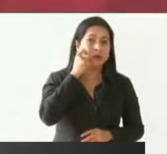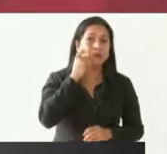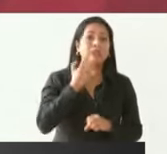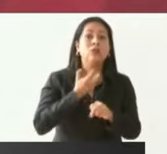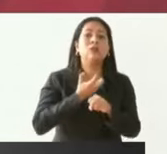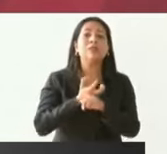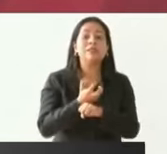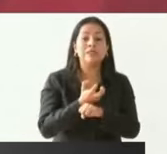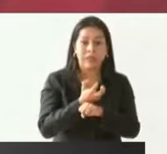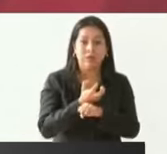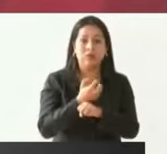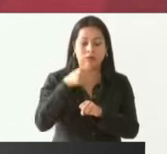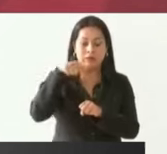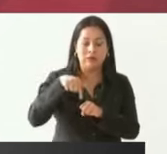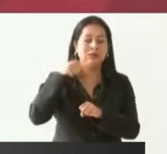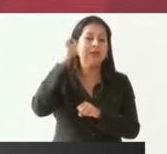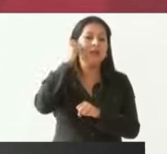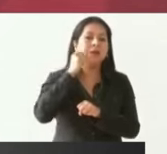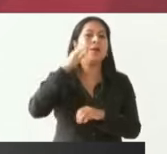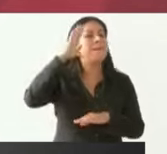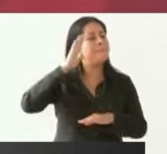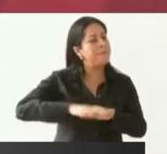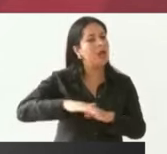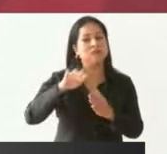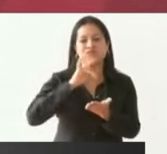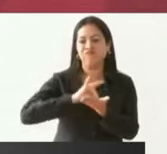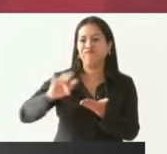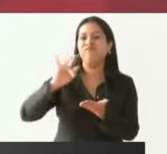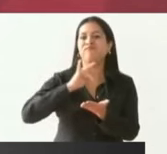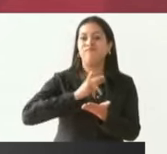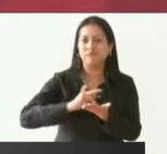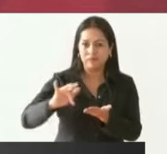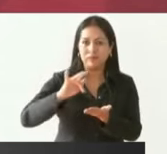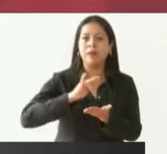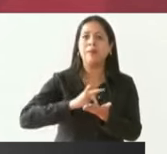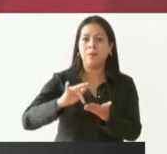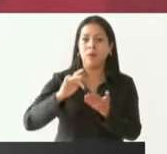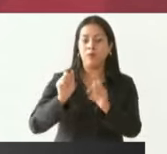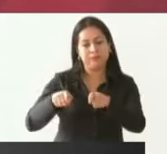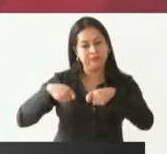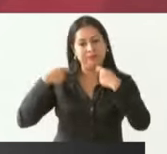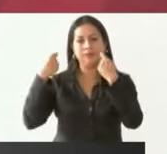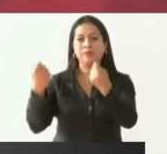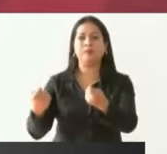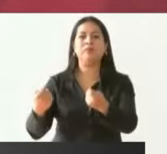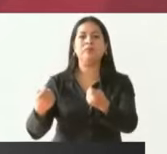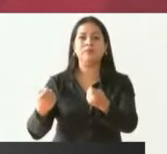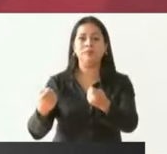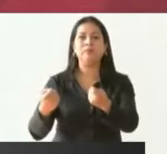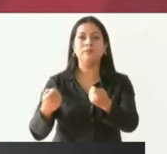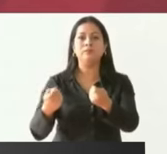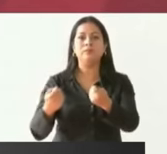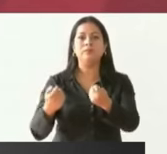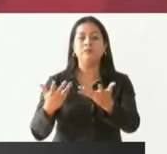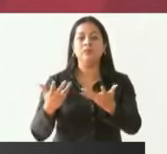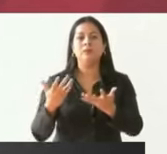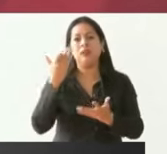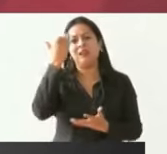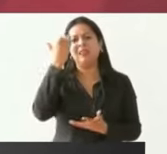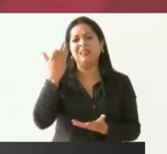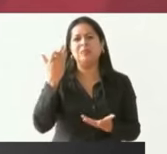que más apoyo está recibiendo en el tiempo que